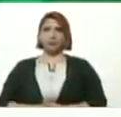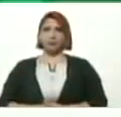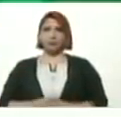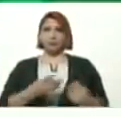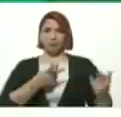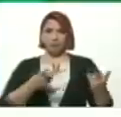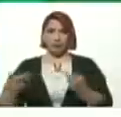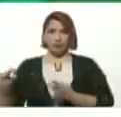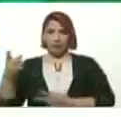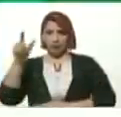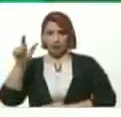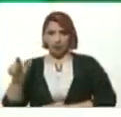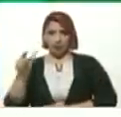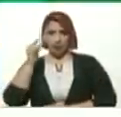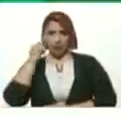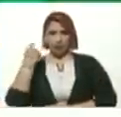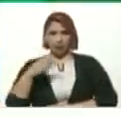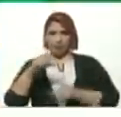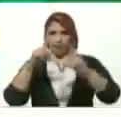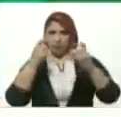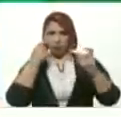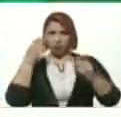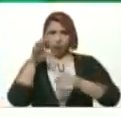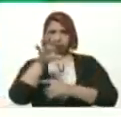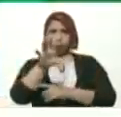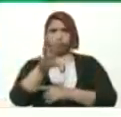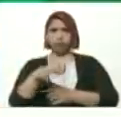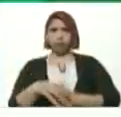Bienvenida No tiene una foto Para que la pongan allí